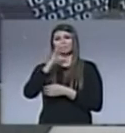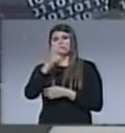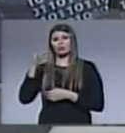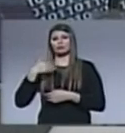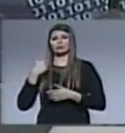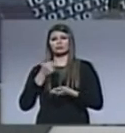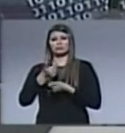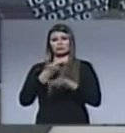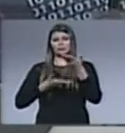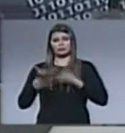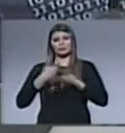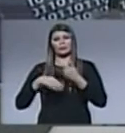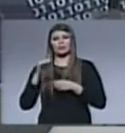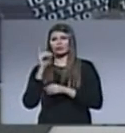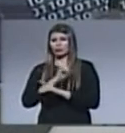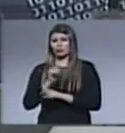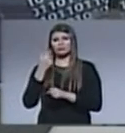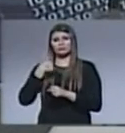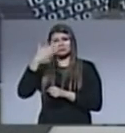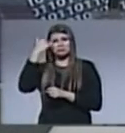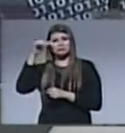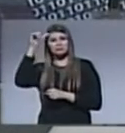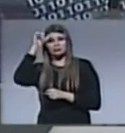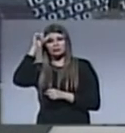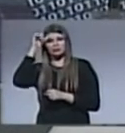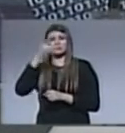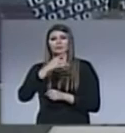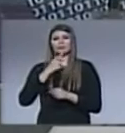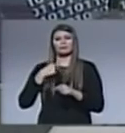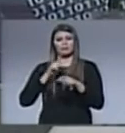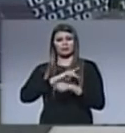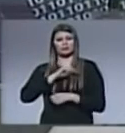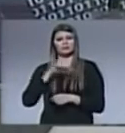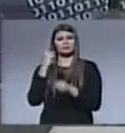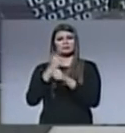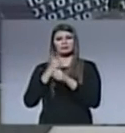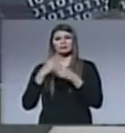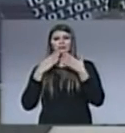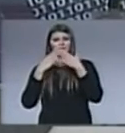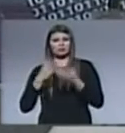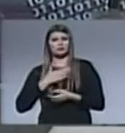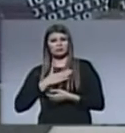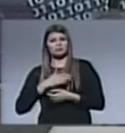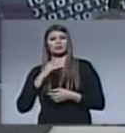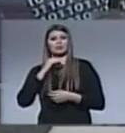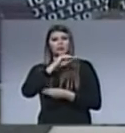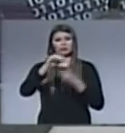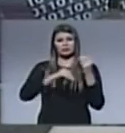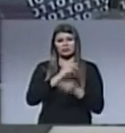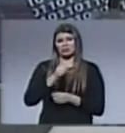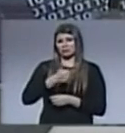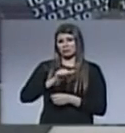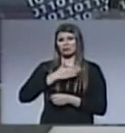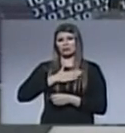diplomático. Esto no es su llamado. Él no pregunta en primer lugar si le va a gustar a la sociedad lo que va a decir.